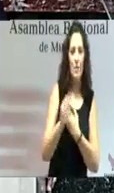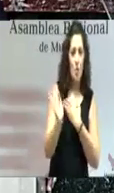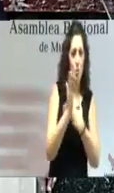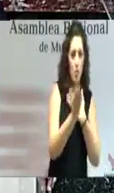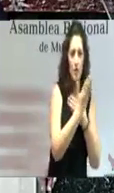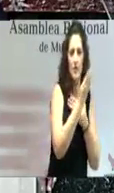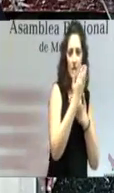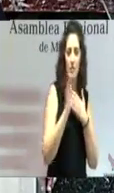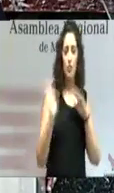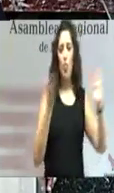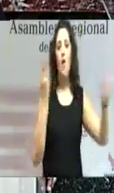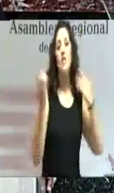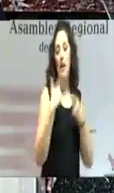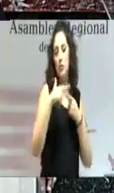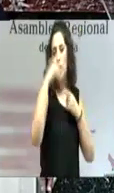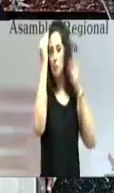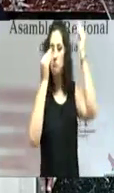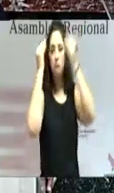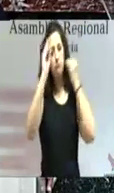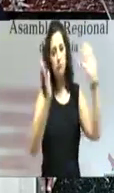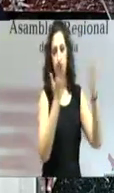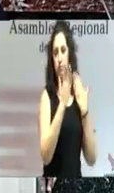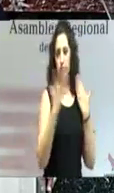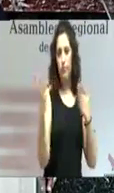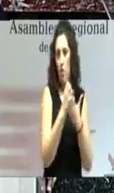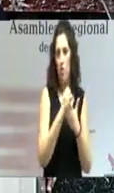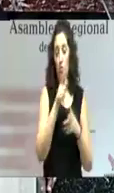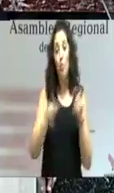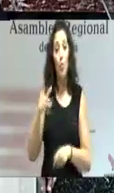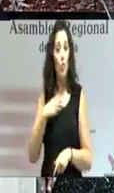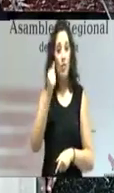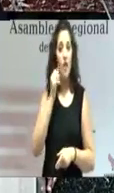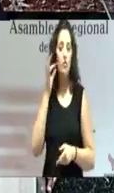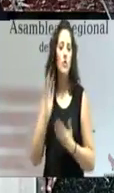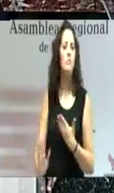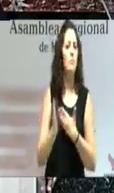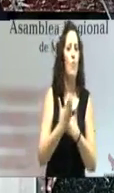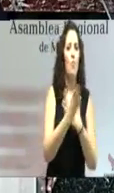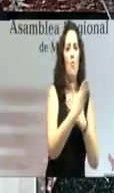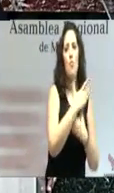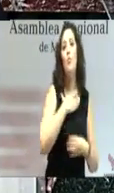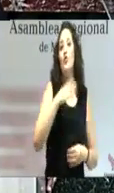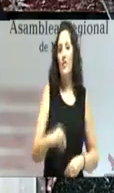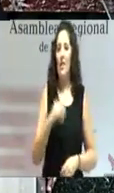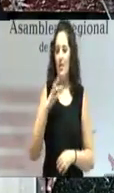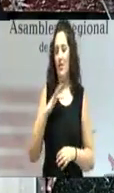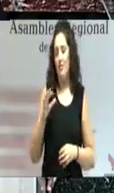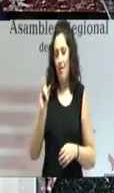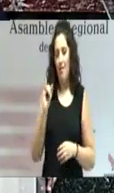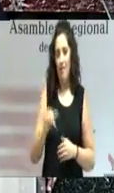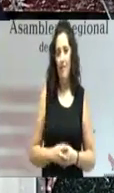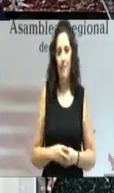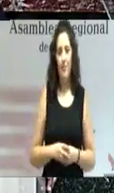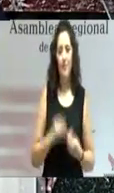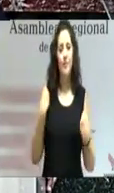sugerencias que todos nos planteen, que todos los murcianos tengan la posibilidad de hacernos llegar. Lo más